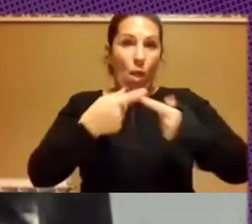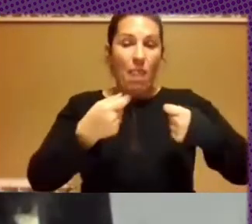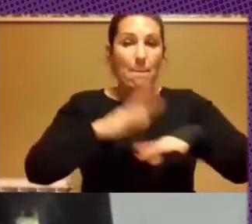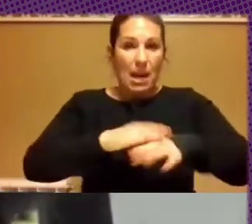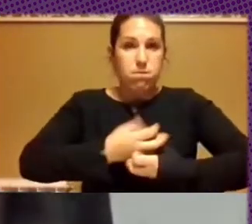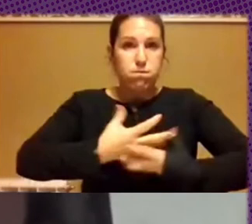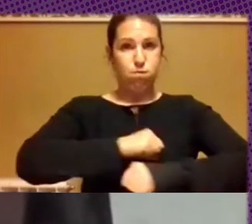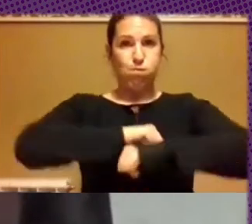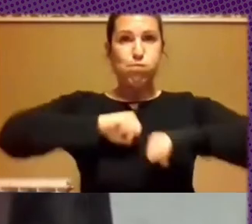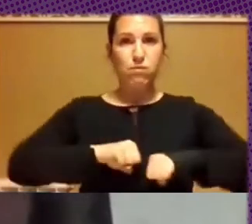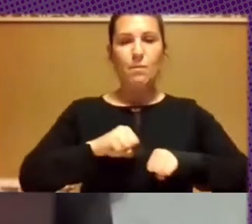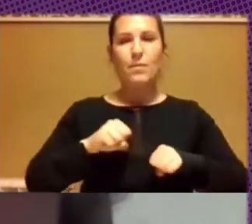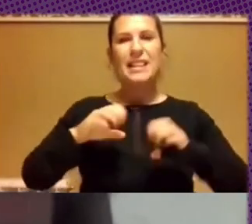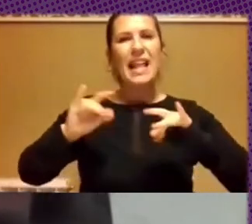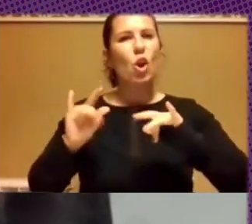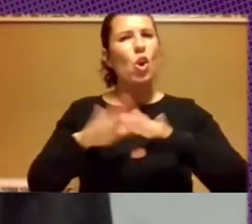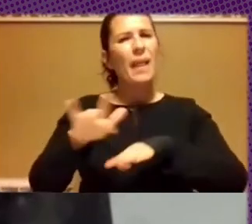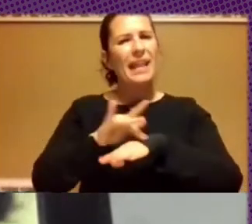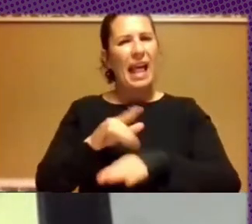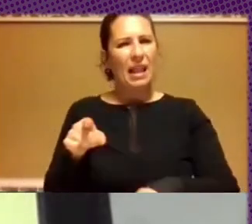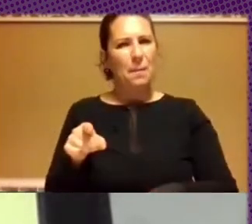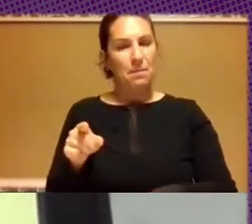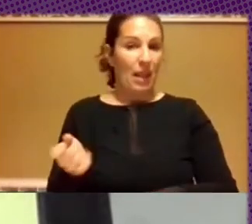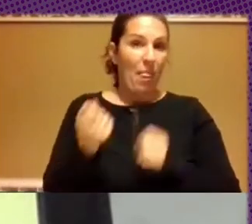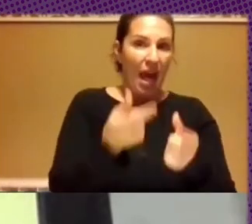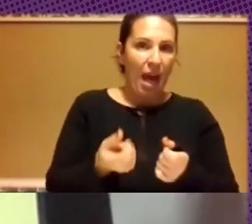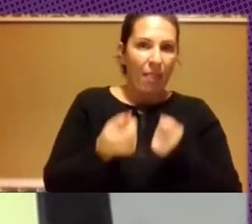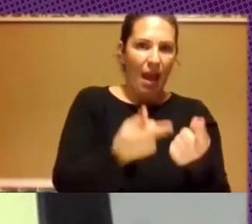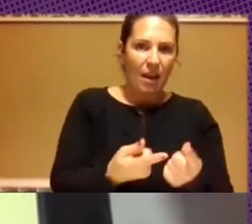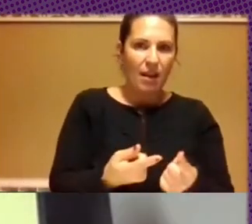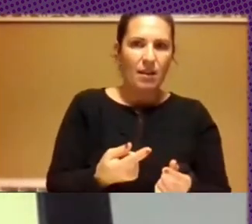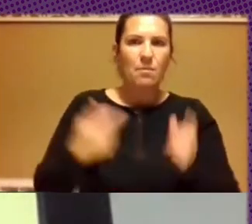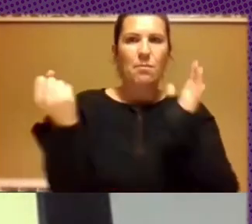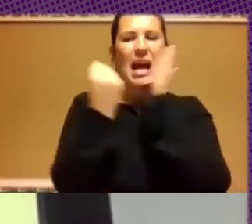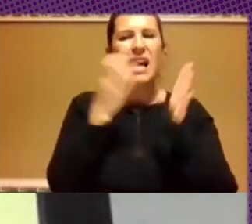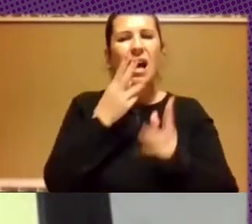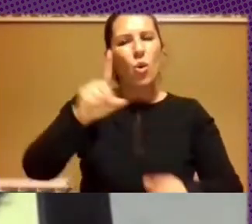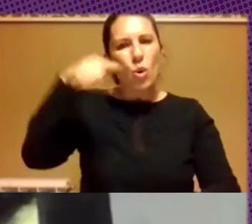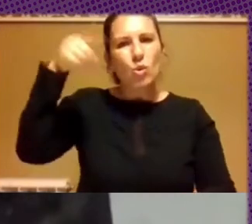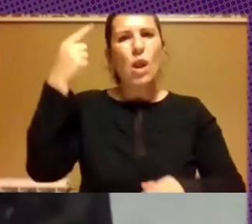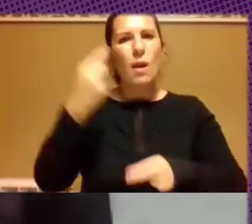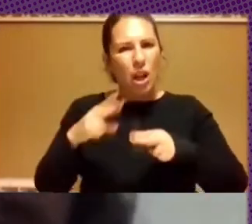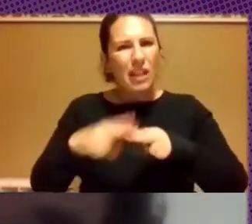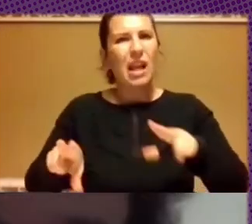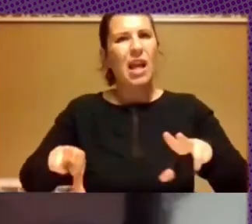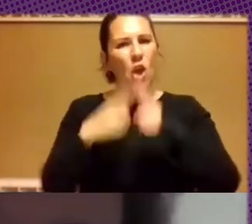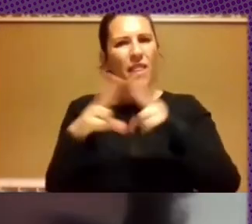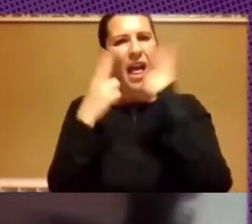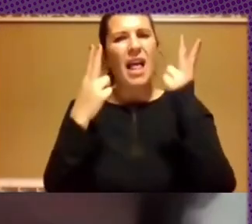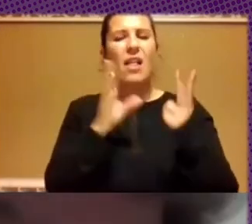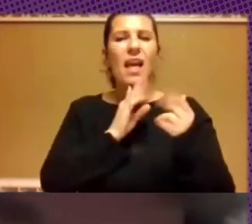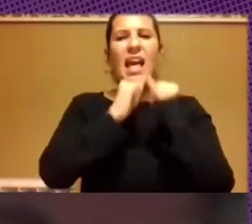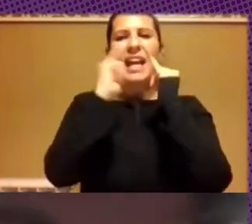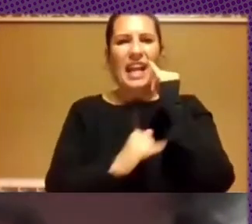un territorio digital marcado por esta cultura política social de la grieta, es